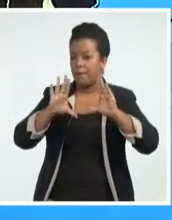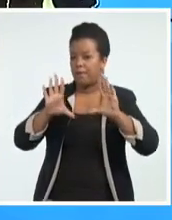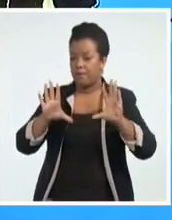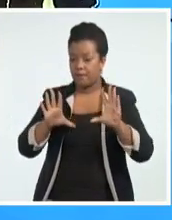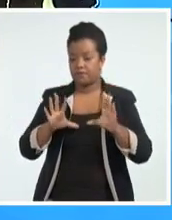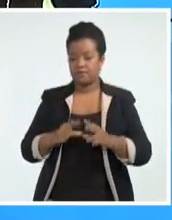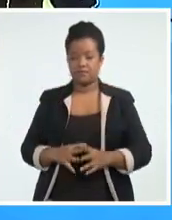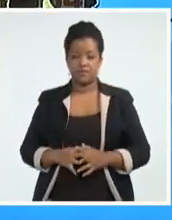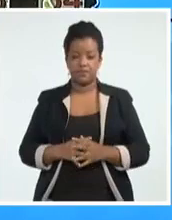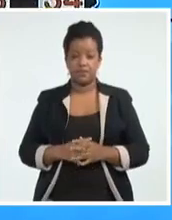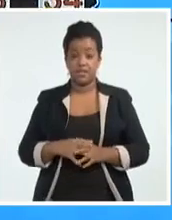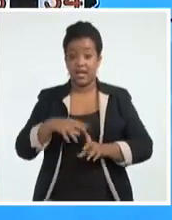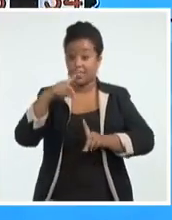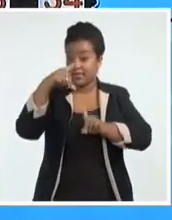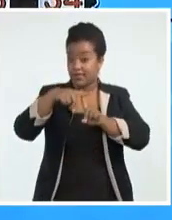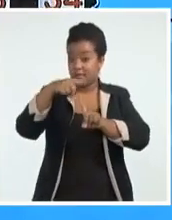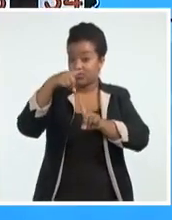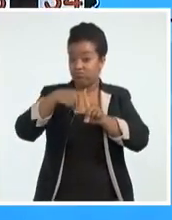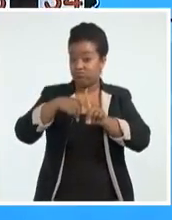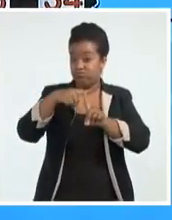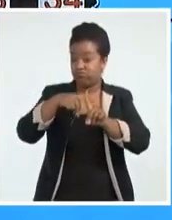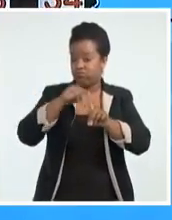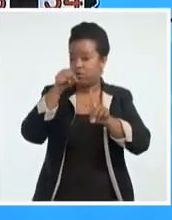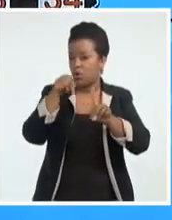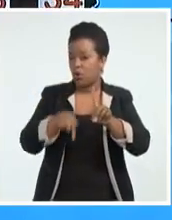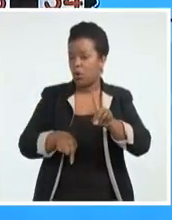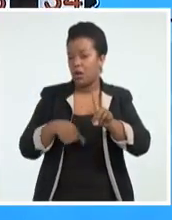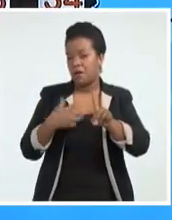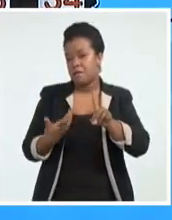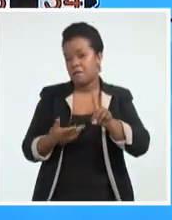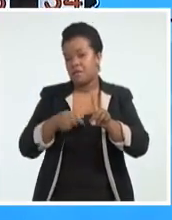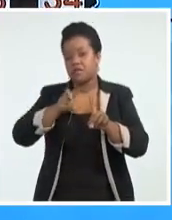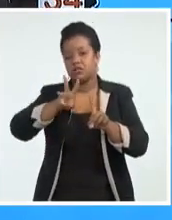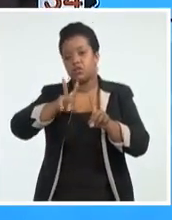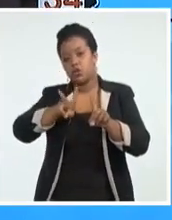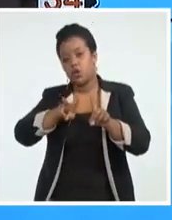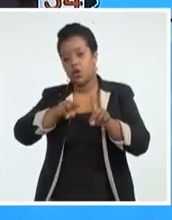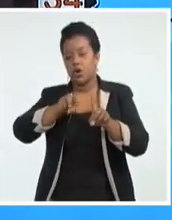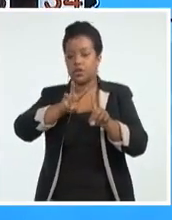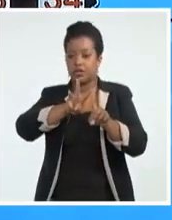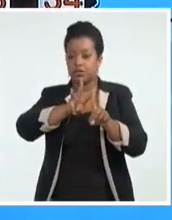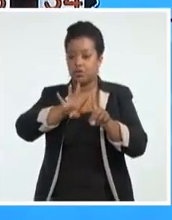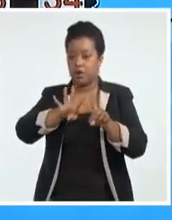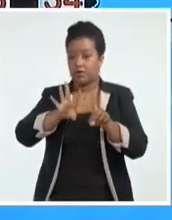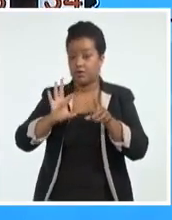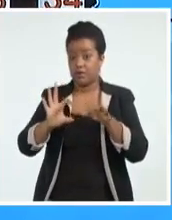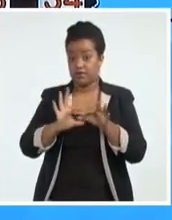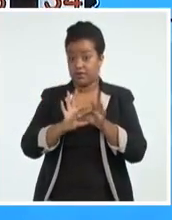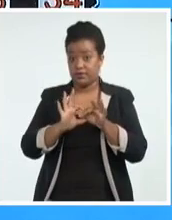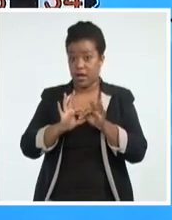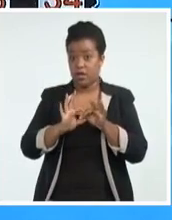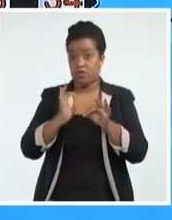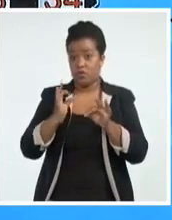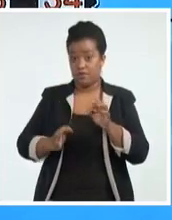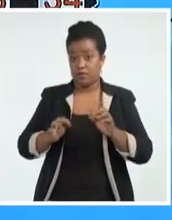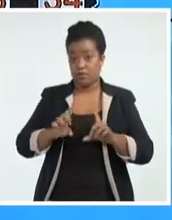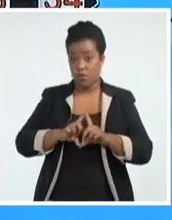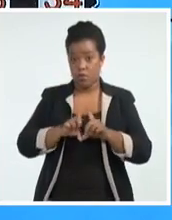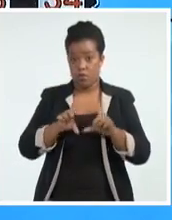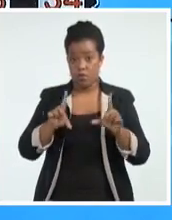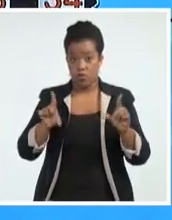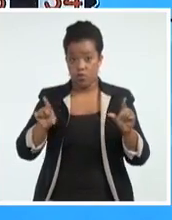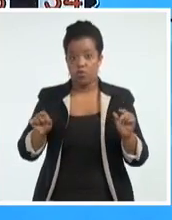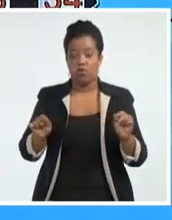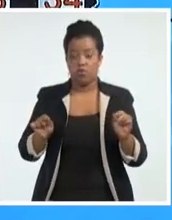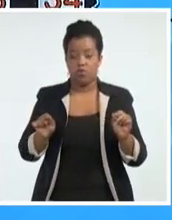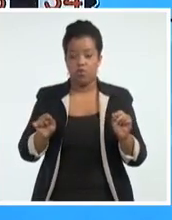aisladas. Las temperaturas máximas hoy con valores desde 32 y hasta 34 grados Celsius en toda la mitad occidental.